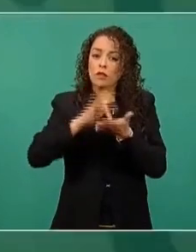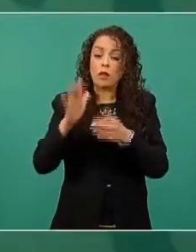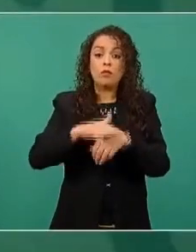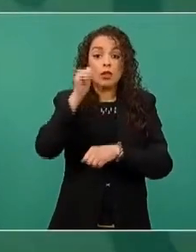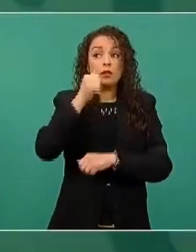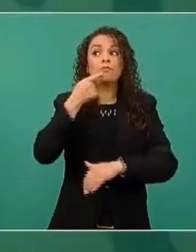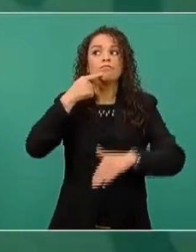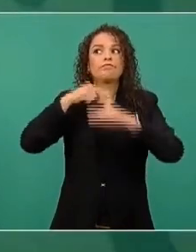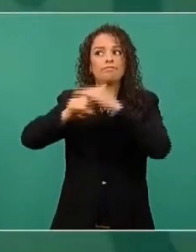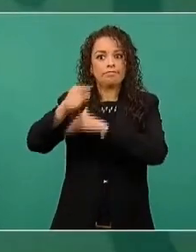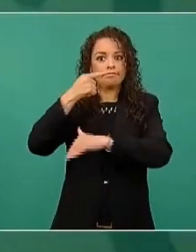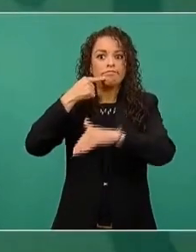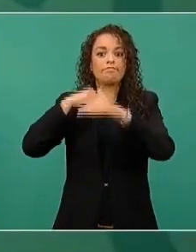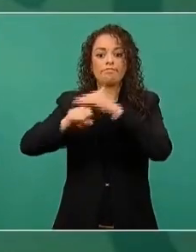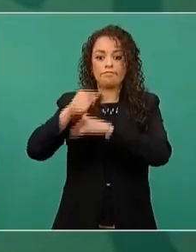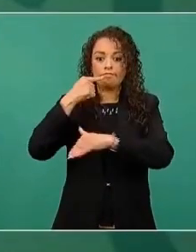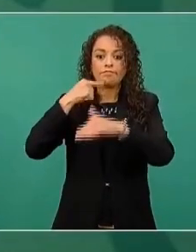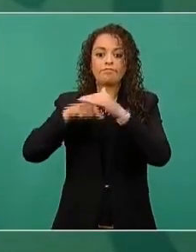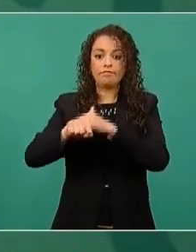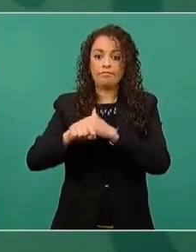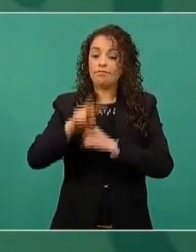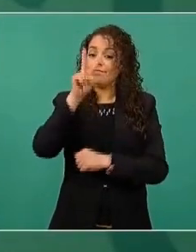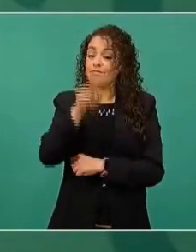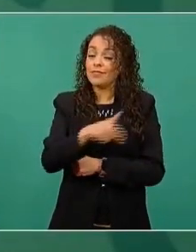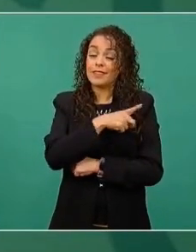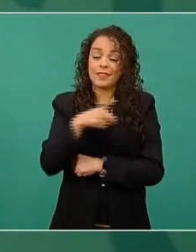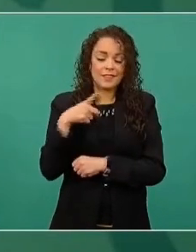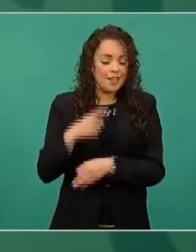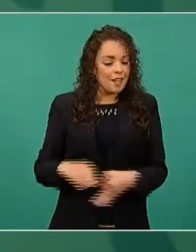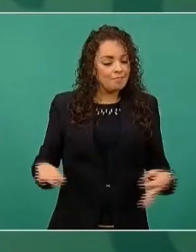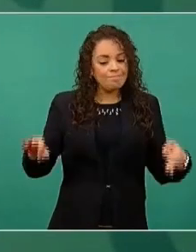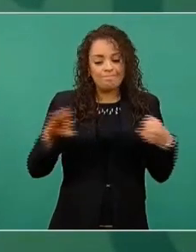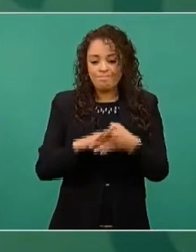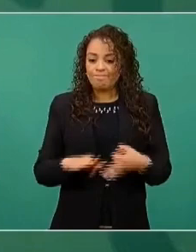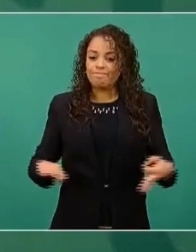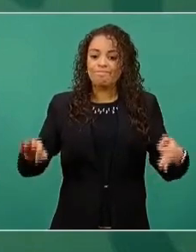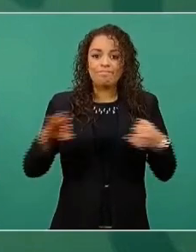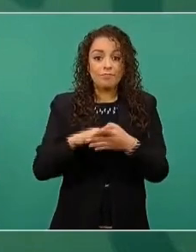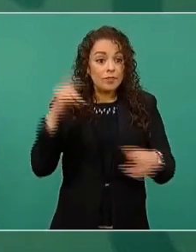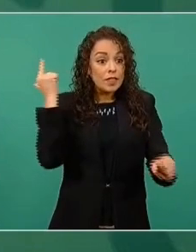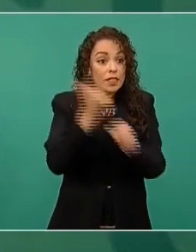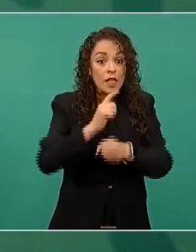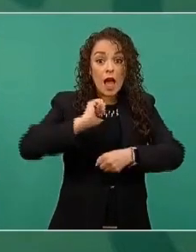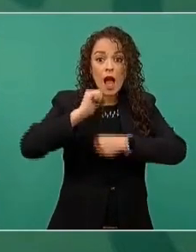porque hay que estar constantemente denunciando